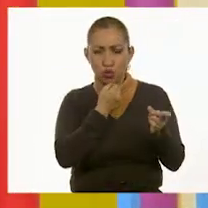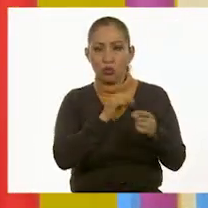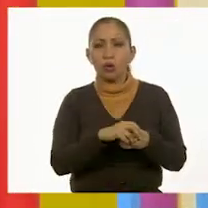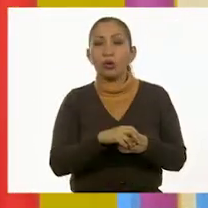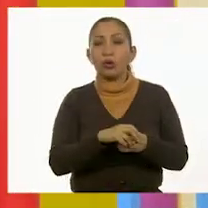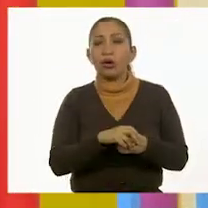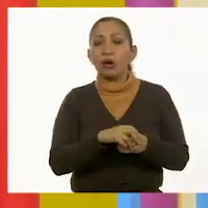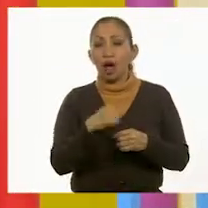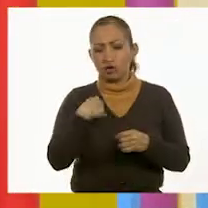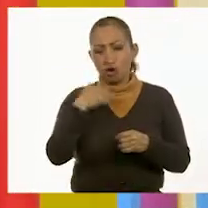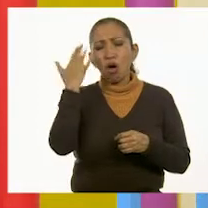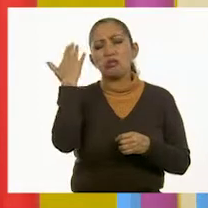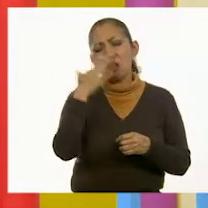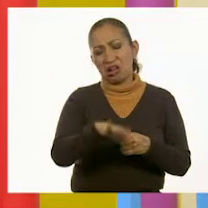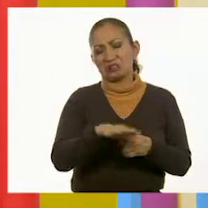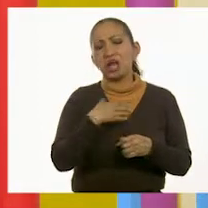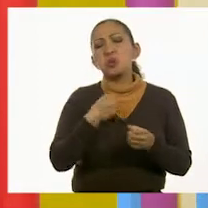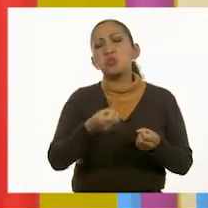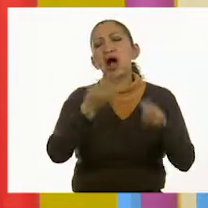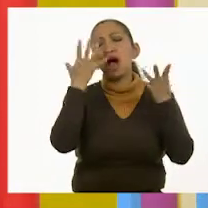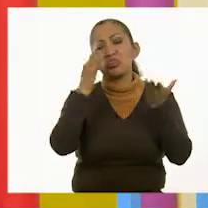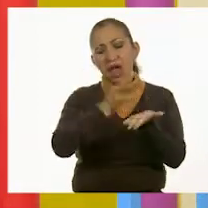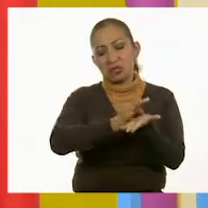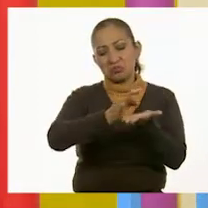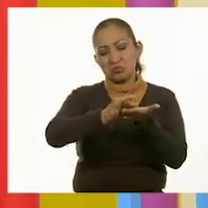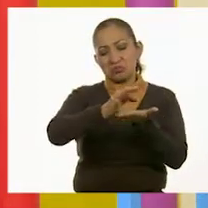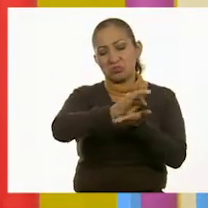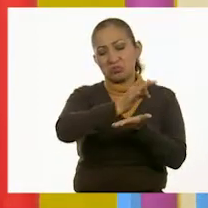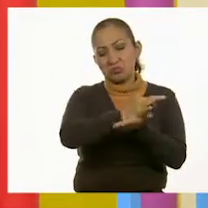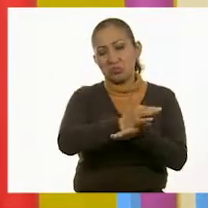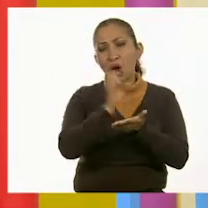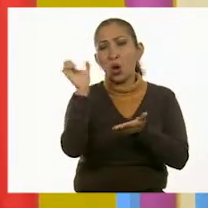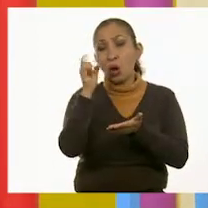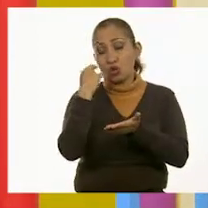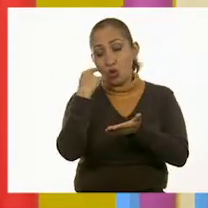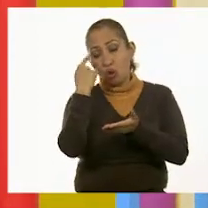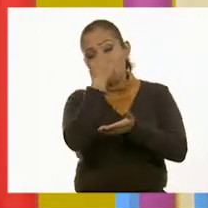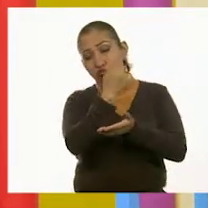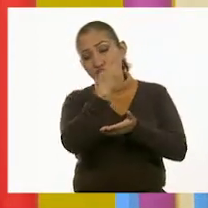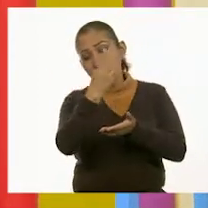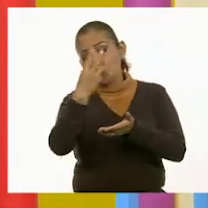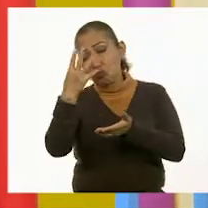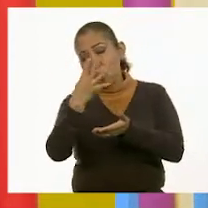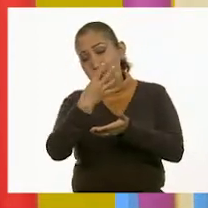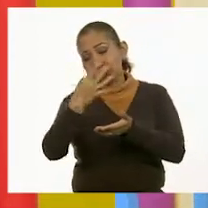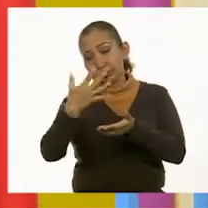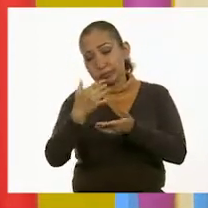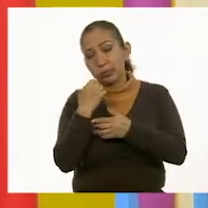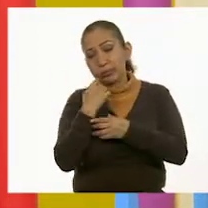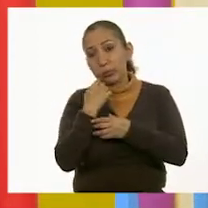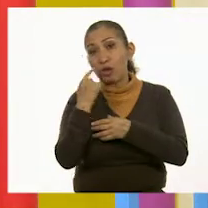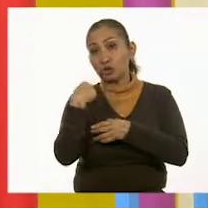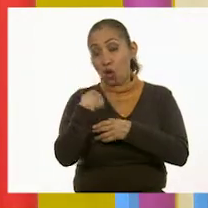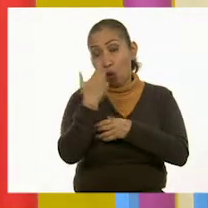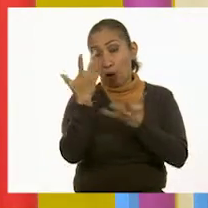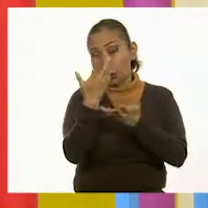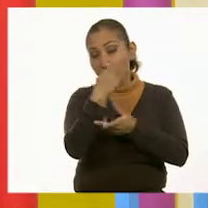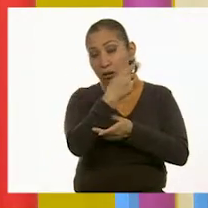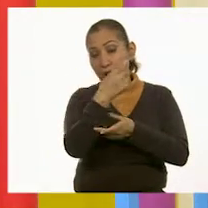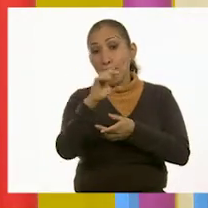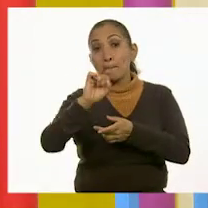Yo ya sabía cuántas fichas había al contarlas. Y conté